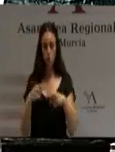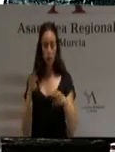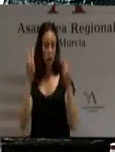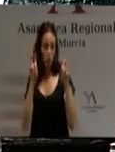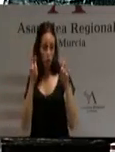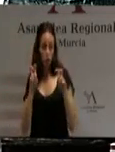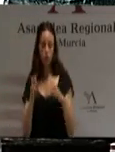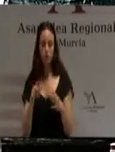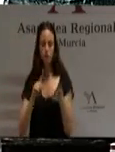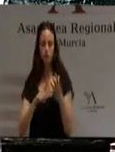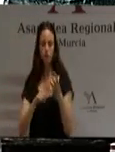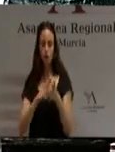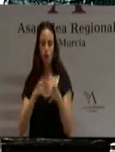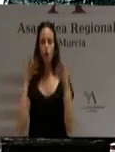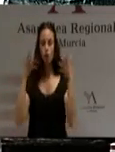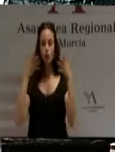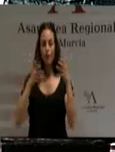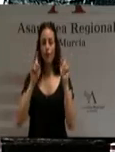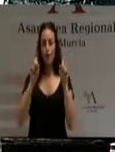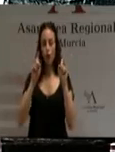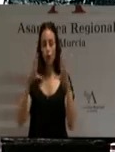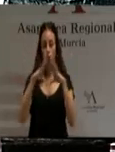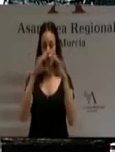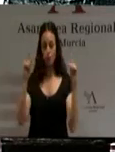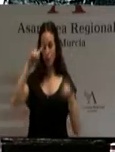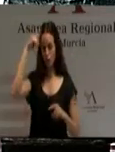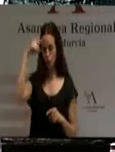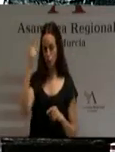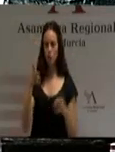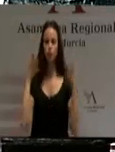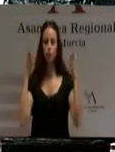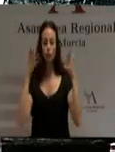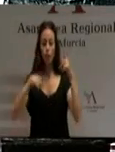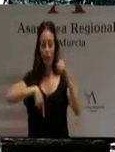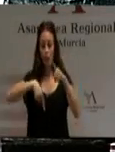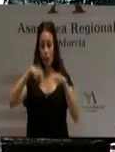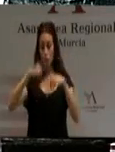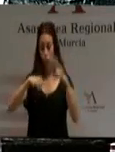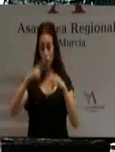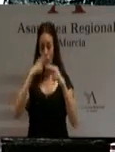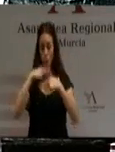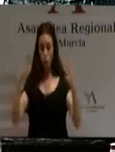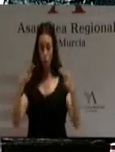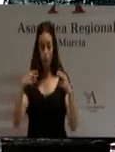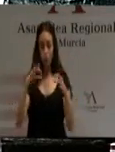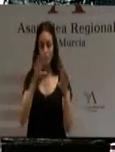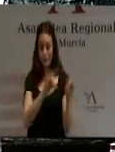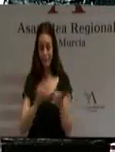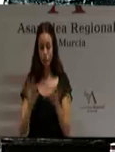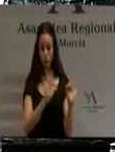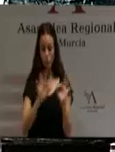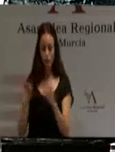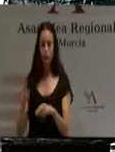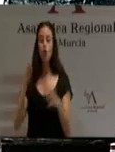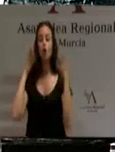Consejería de Educación, Universidades y Cultura, Consejería de Obras Públicas y Ordenación del Territorio, Consejería de